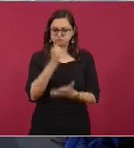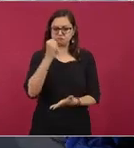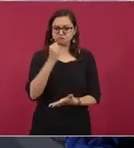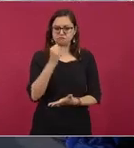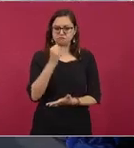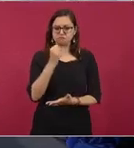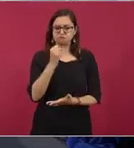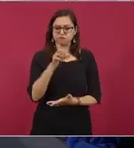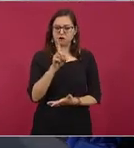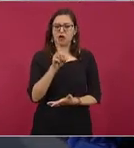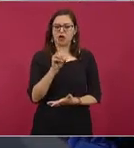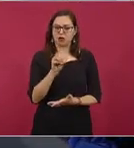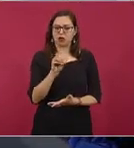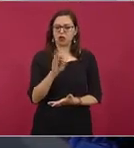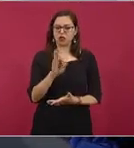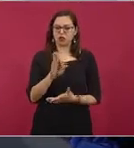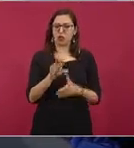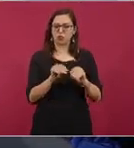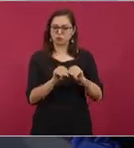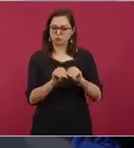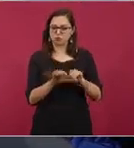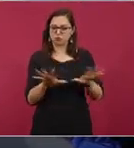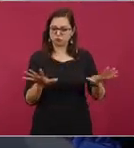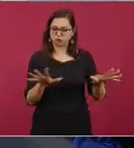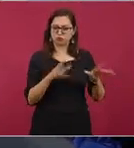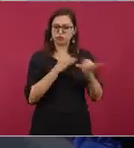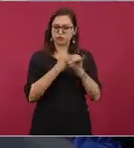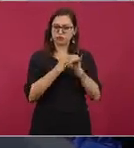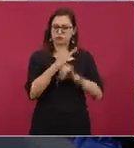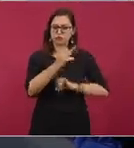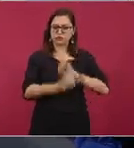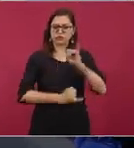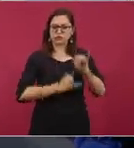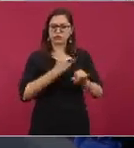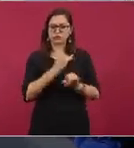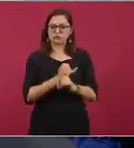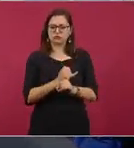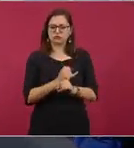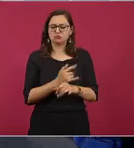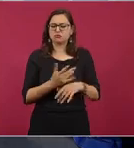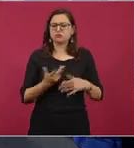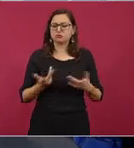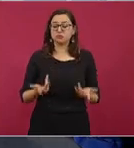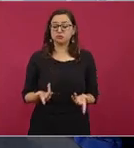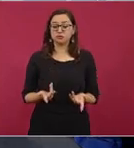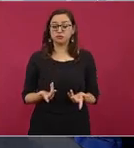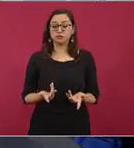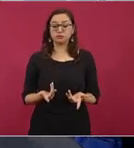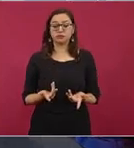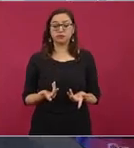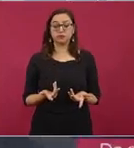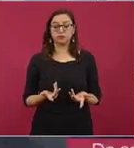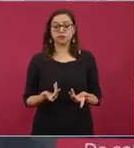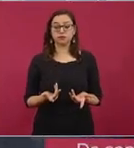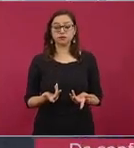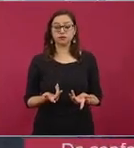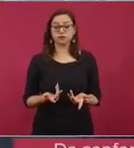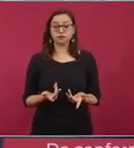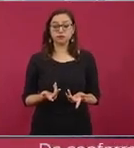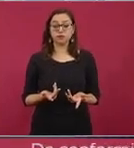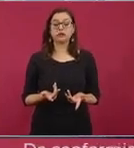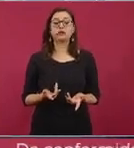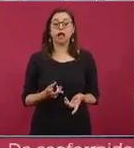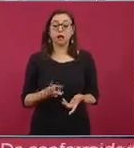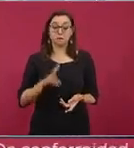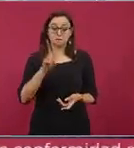oficial de la nación que es un aeropuerto internacional que no se haya podido que ahorita no se puedan hacer